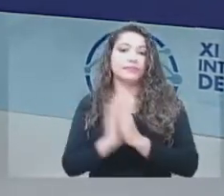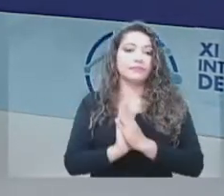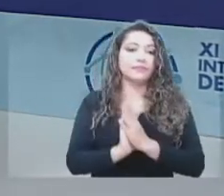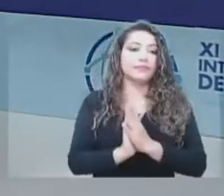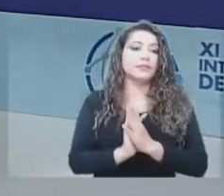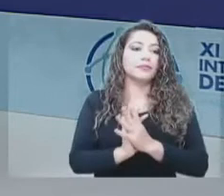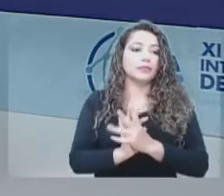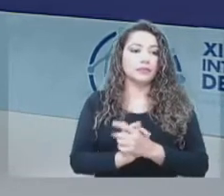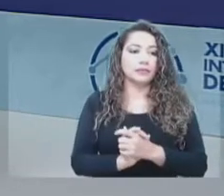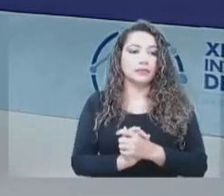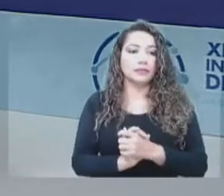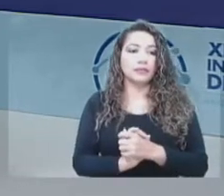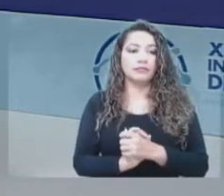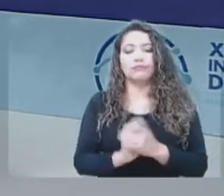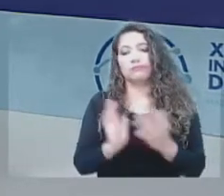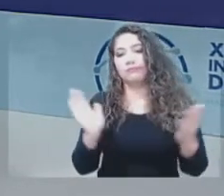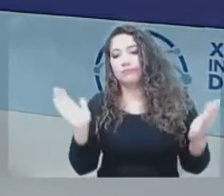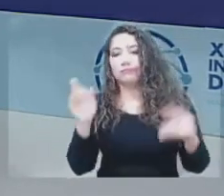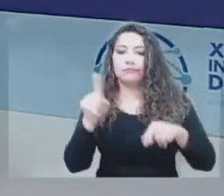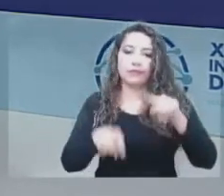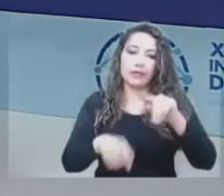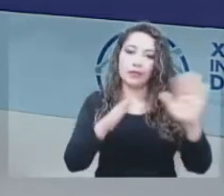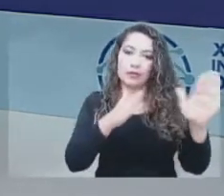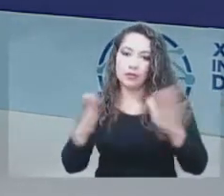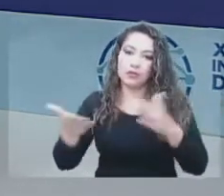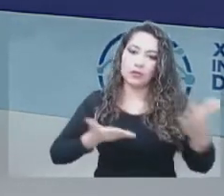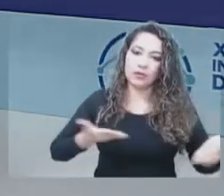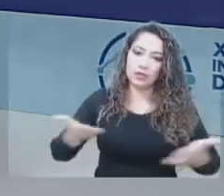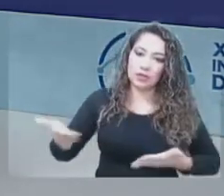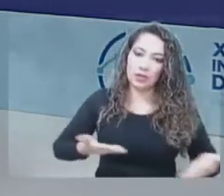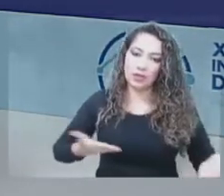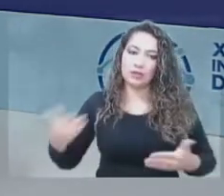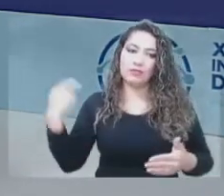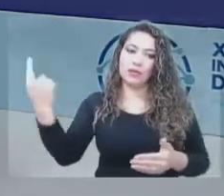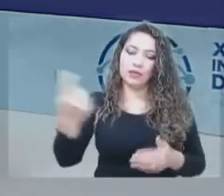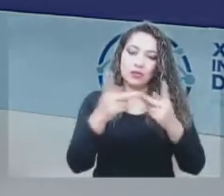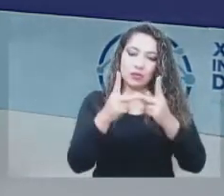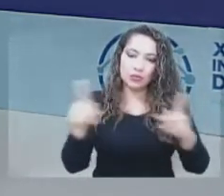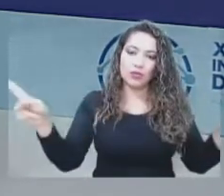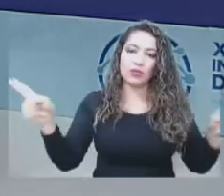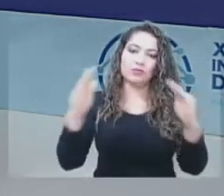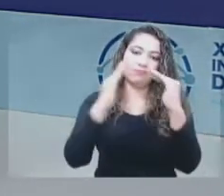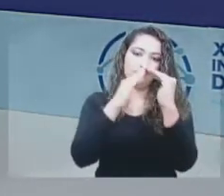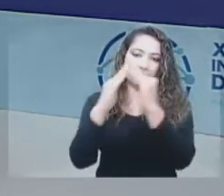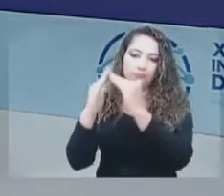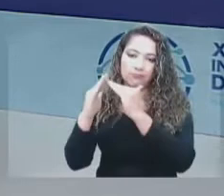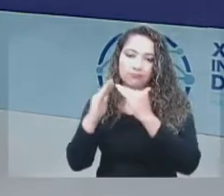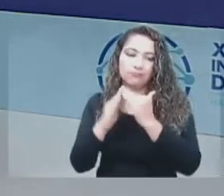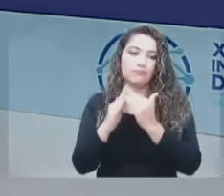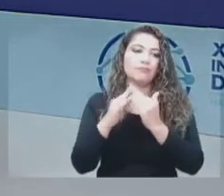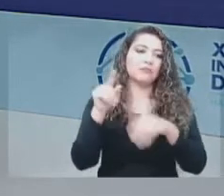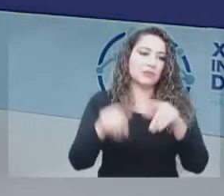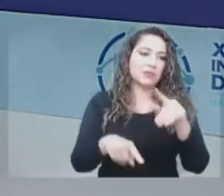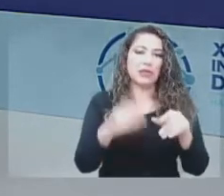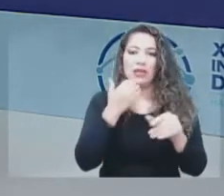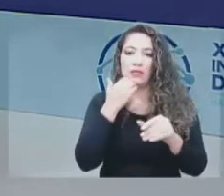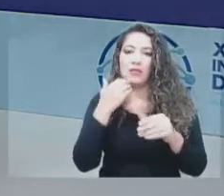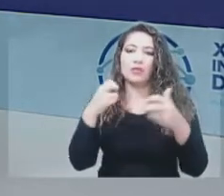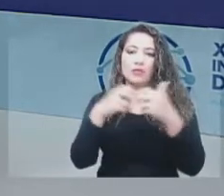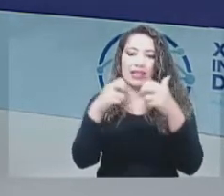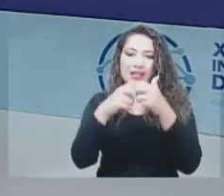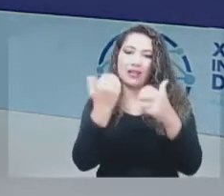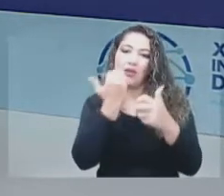prestadores de servicios públicos domiciliarios, digamos, el caso de consumo de energía. Se necesitan